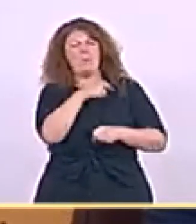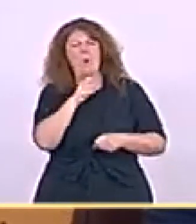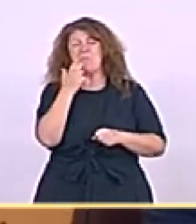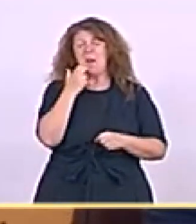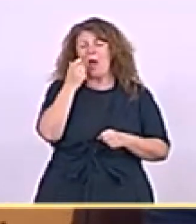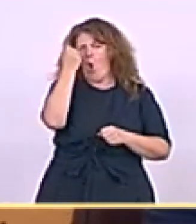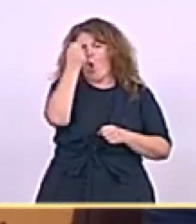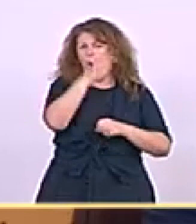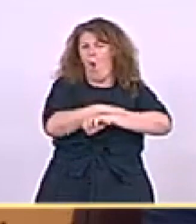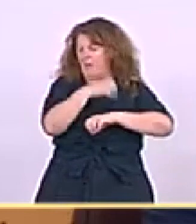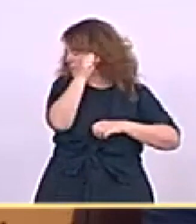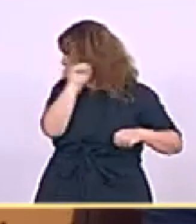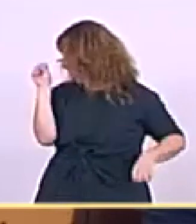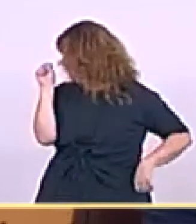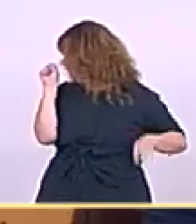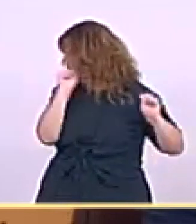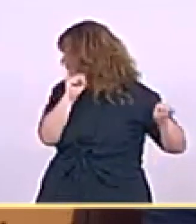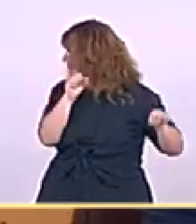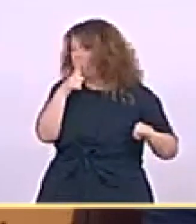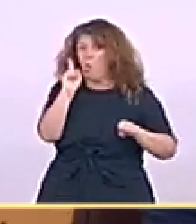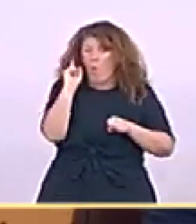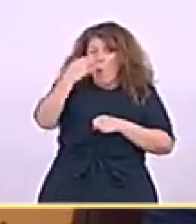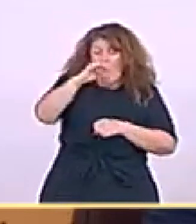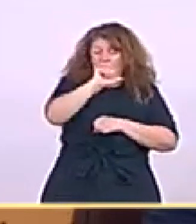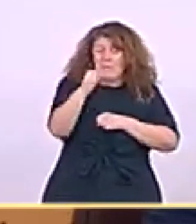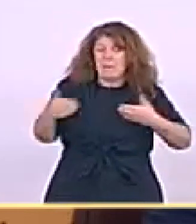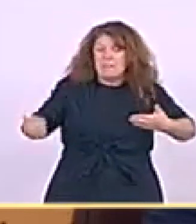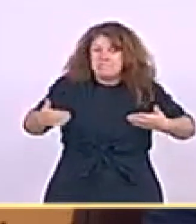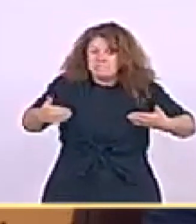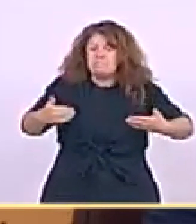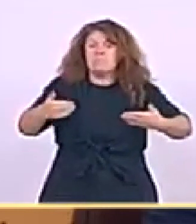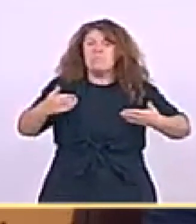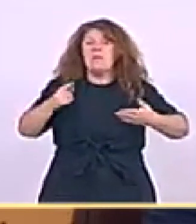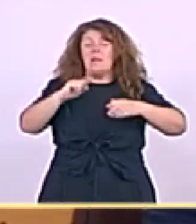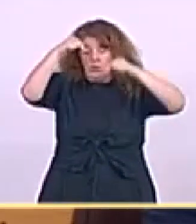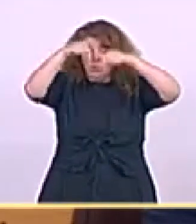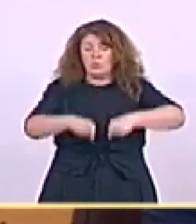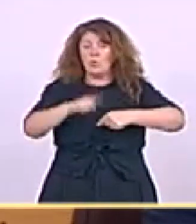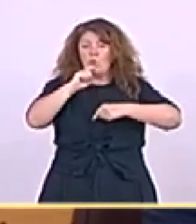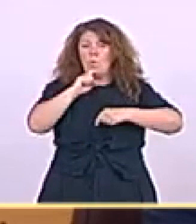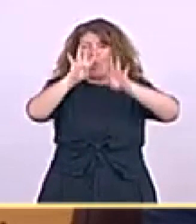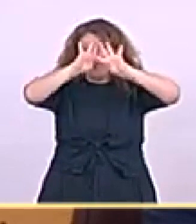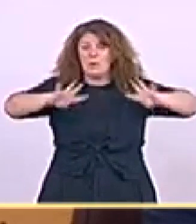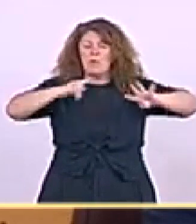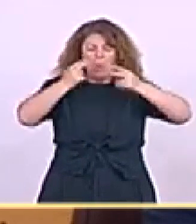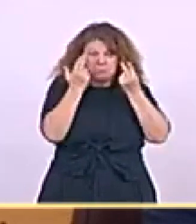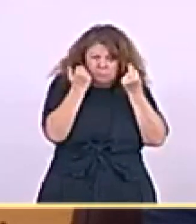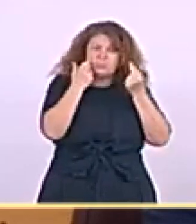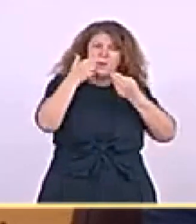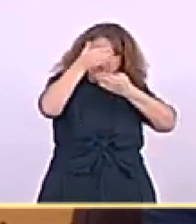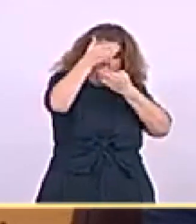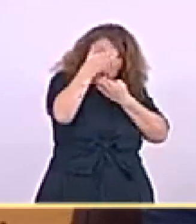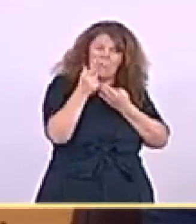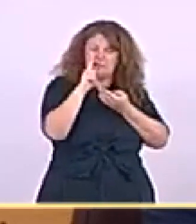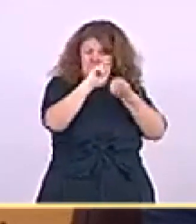la entrada de ilegales por la frontera sur es rendirse a Marruecos, cambiar de posición respecto al Sáhara y aguantar a que el país